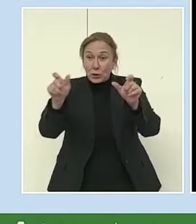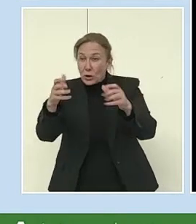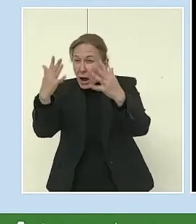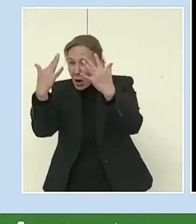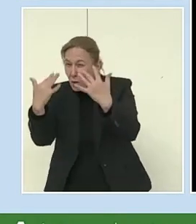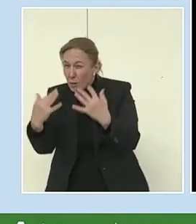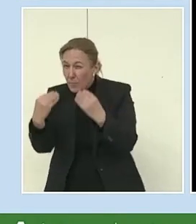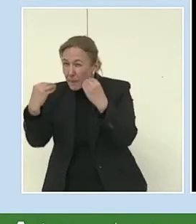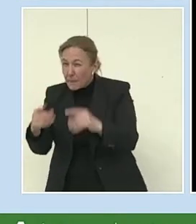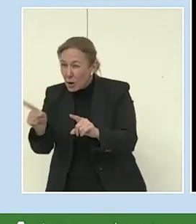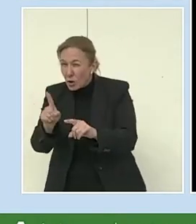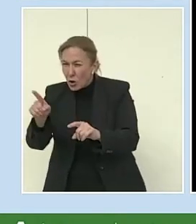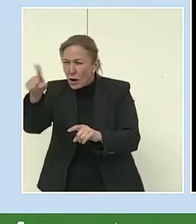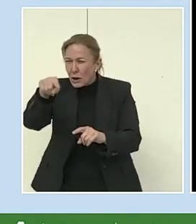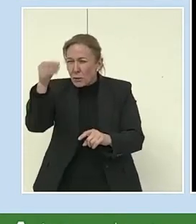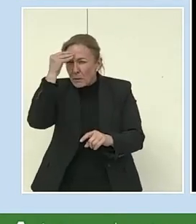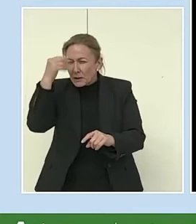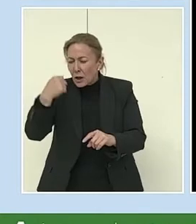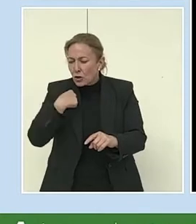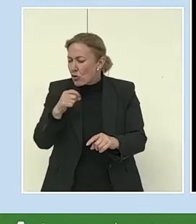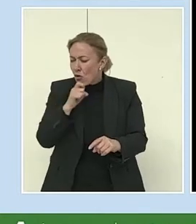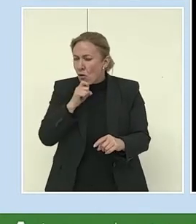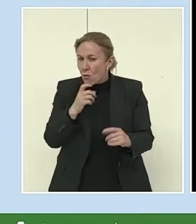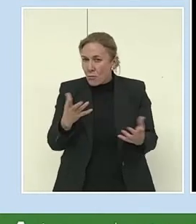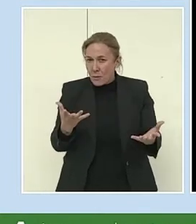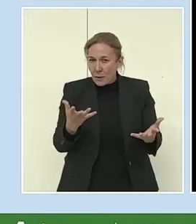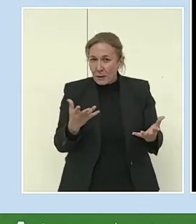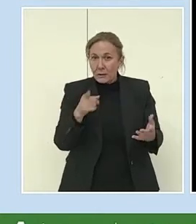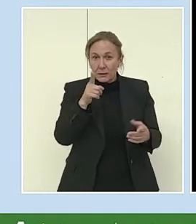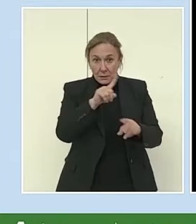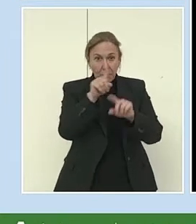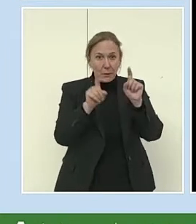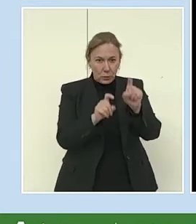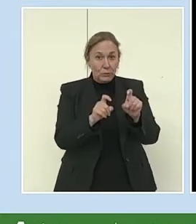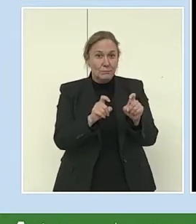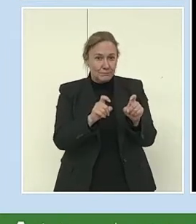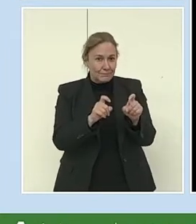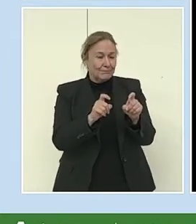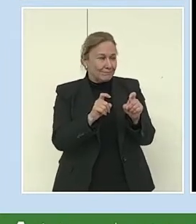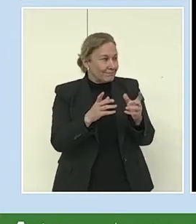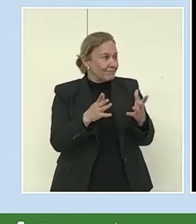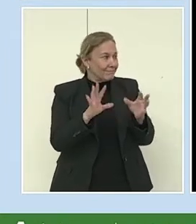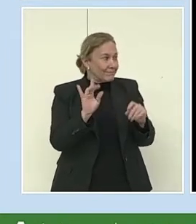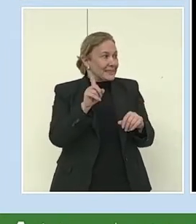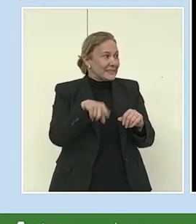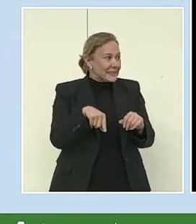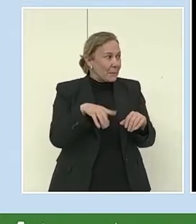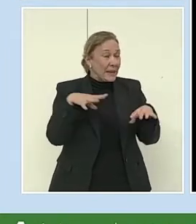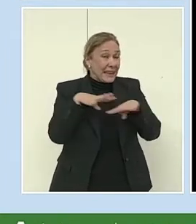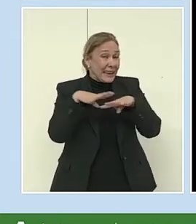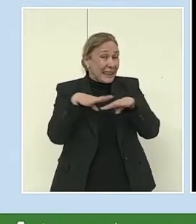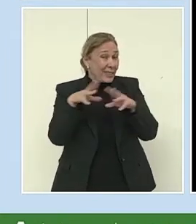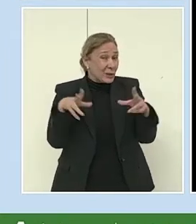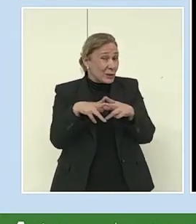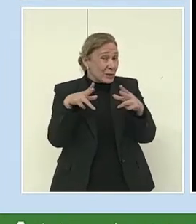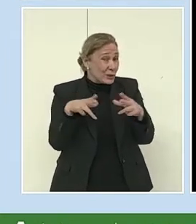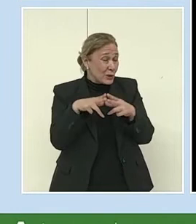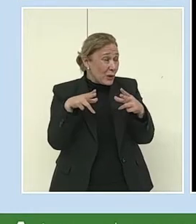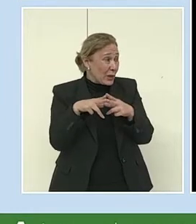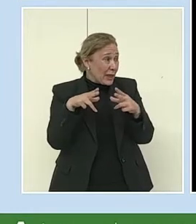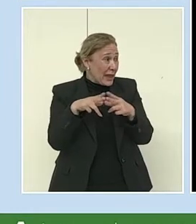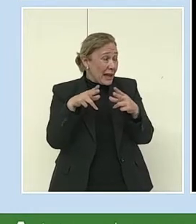sugerencia que les diga lo que opinan de ustedes las redes sociales o no. Porque la gente que está en redes sociales y